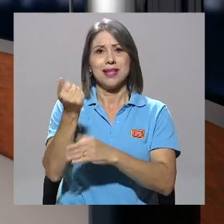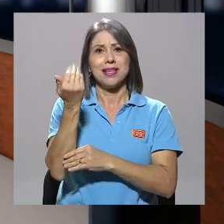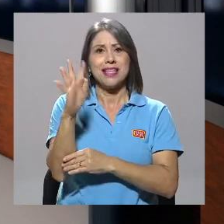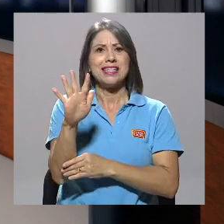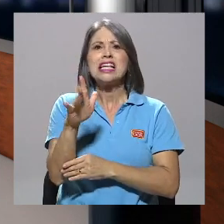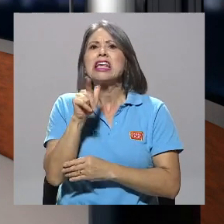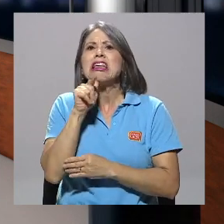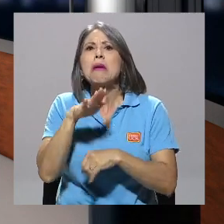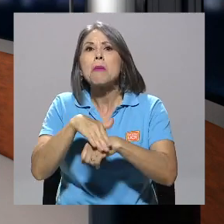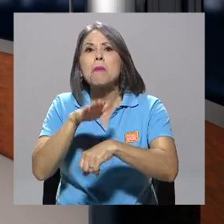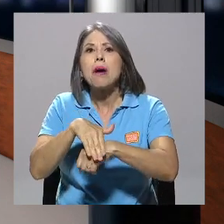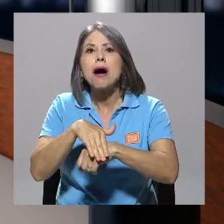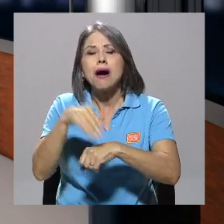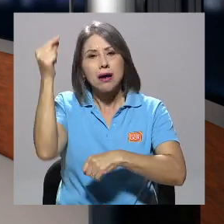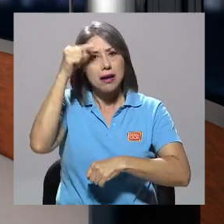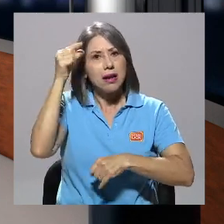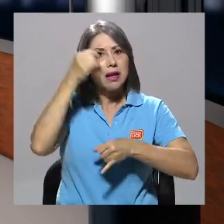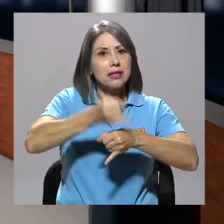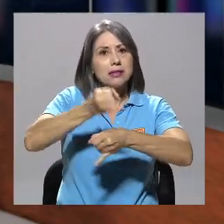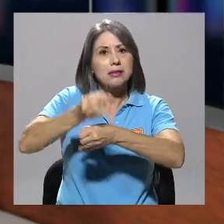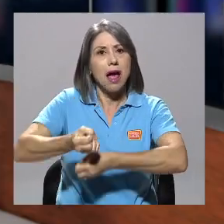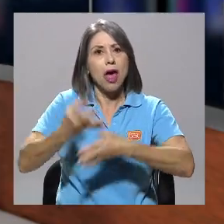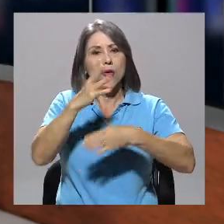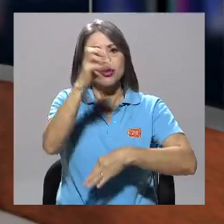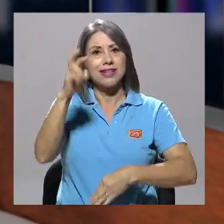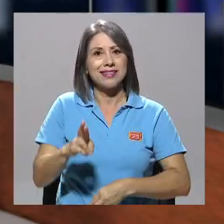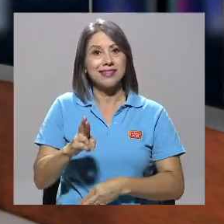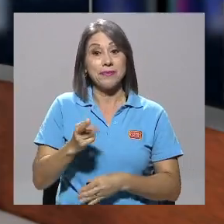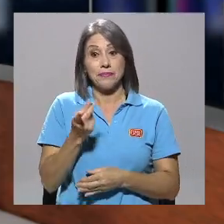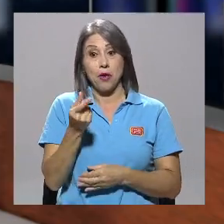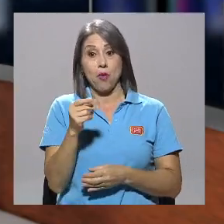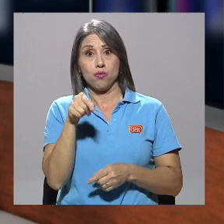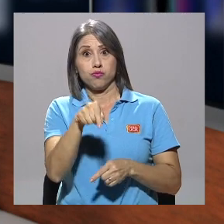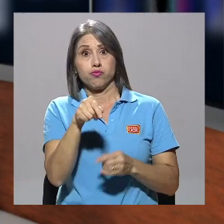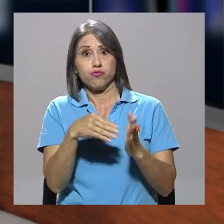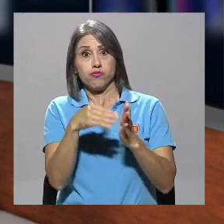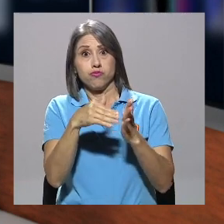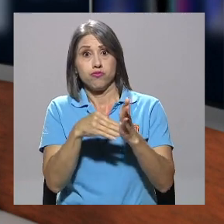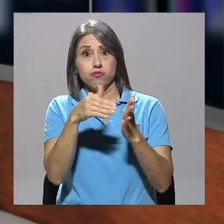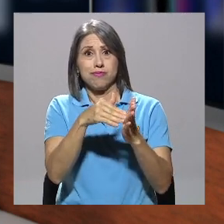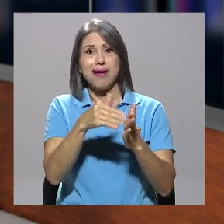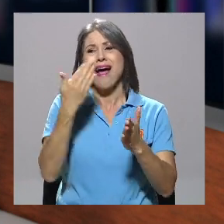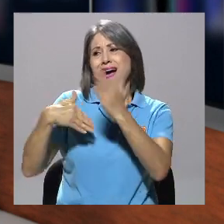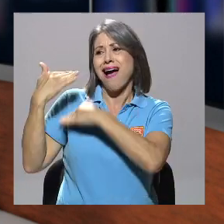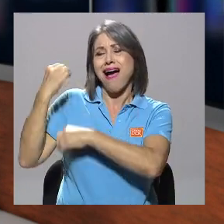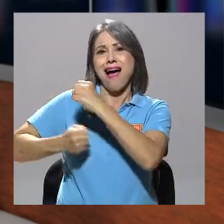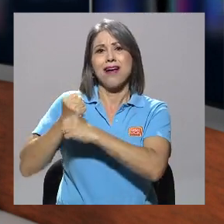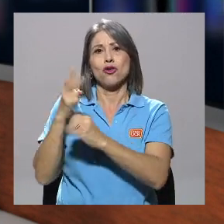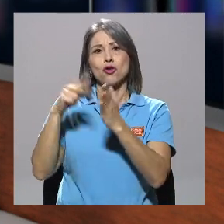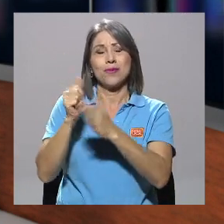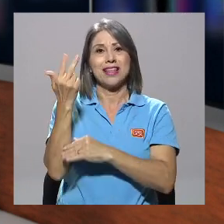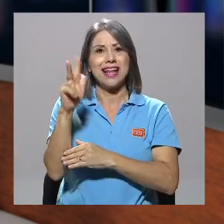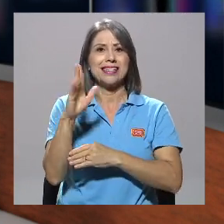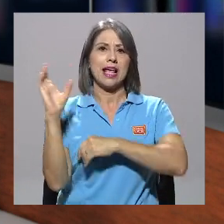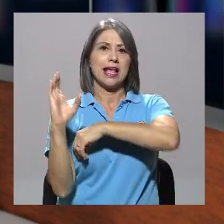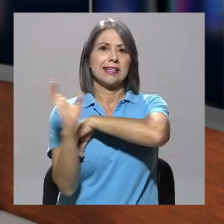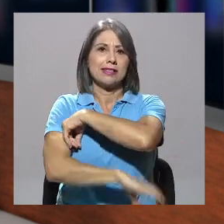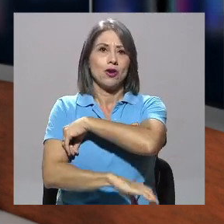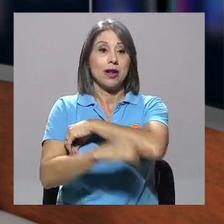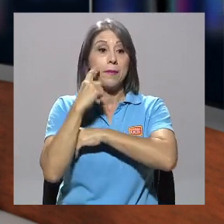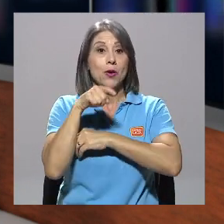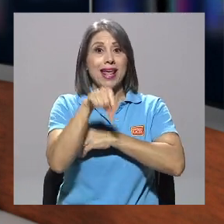cortesía del Estado costarricense. El monto correspondía a una sanción impuesta en el 2013 por prácticas